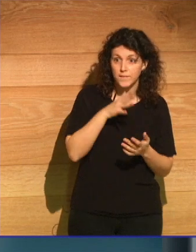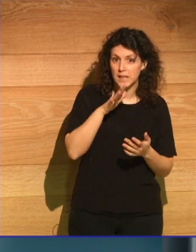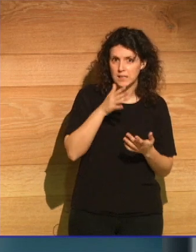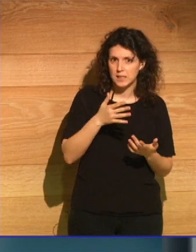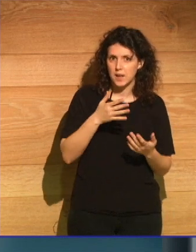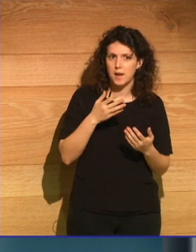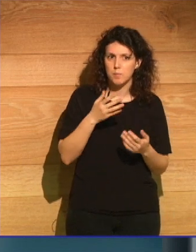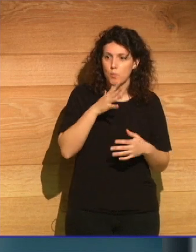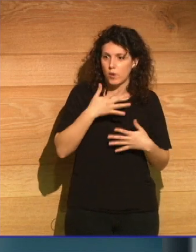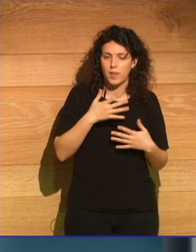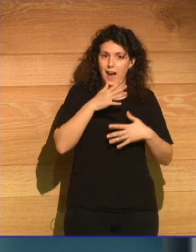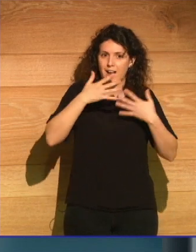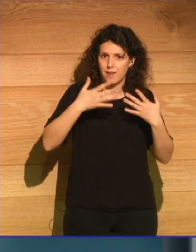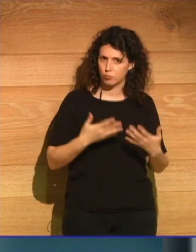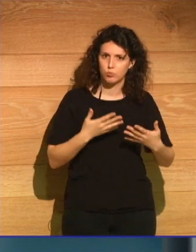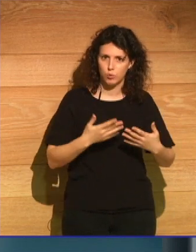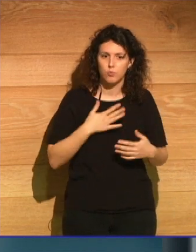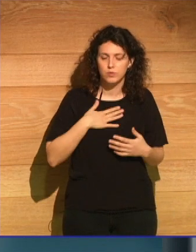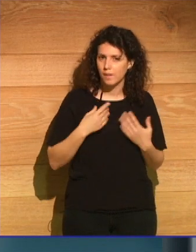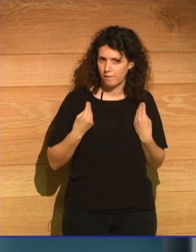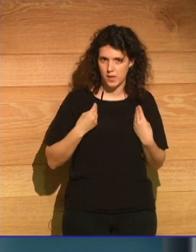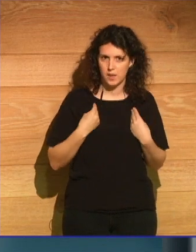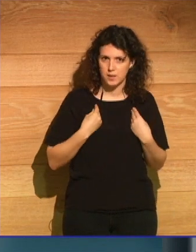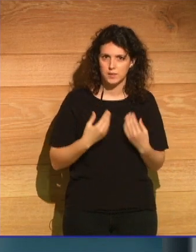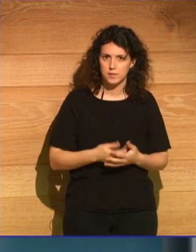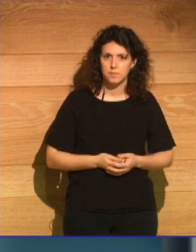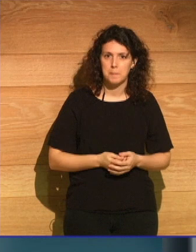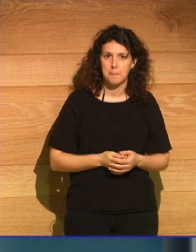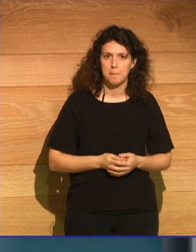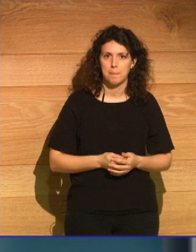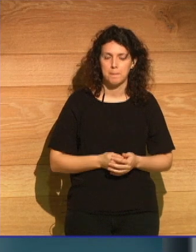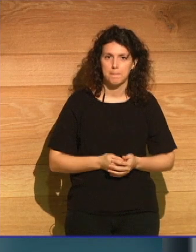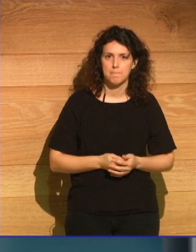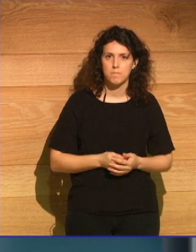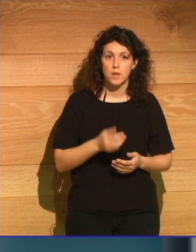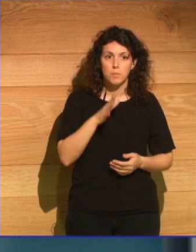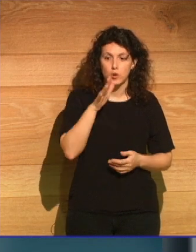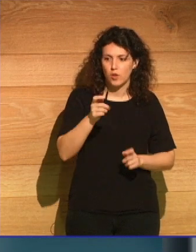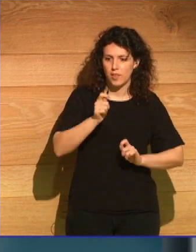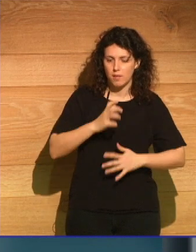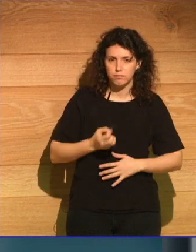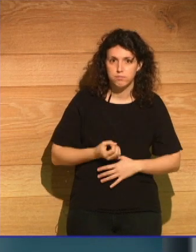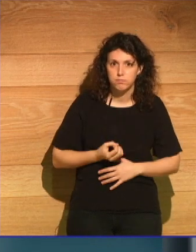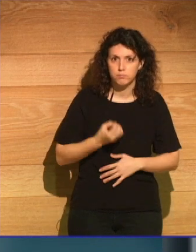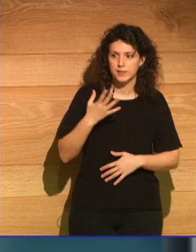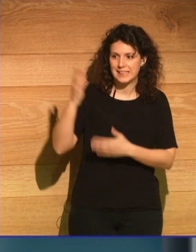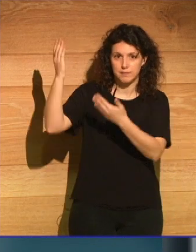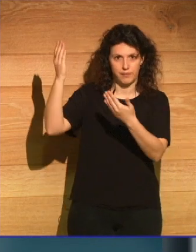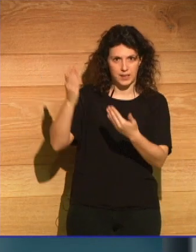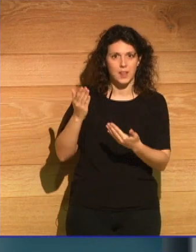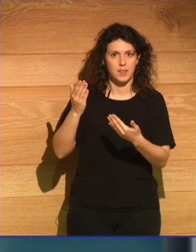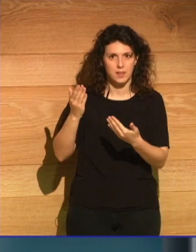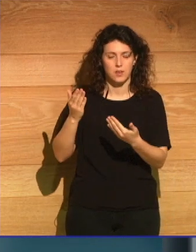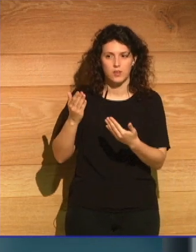más presente que nunca en nuestras vidas. Por eso resulta apasionante esta invitación